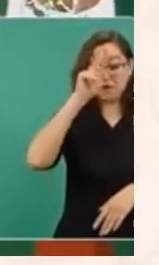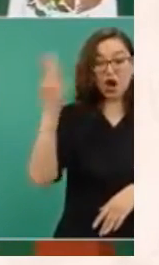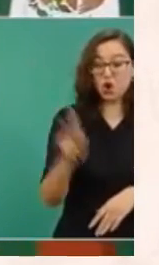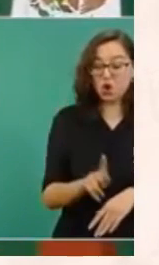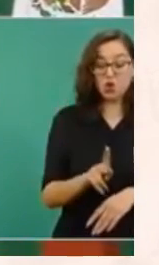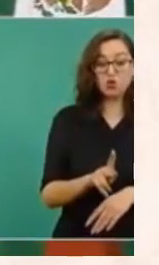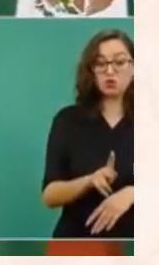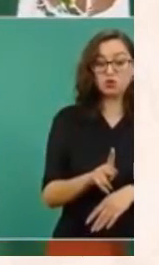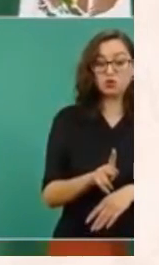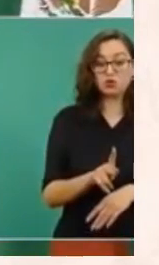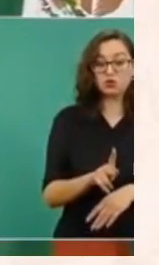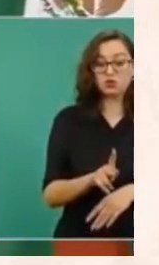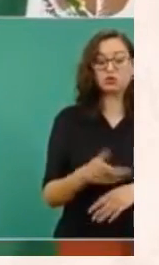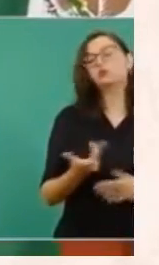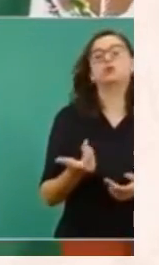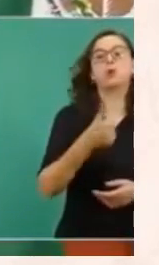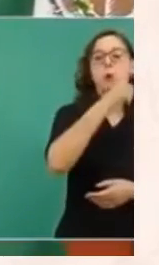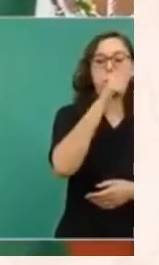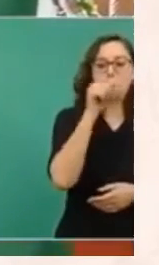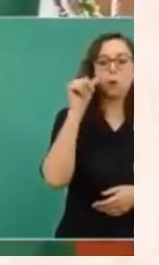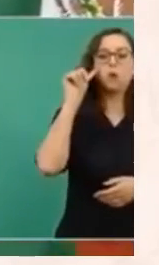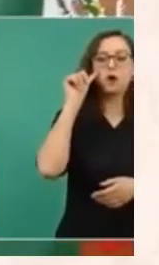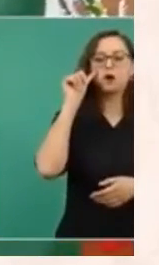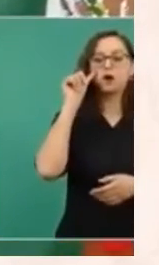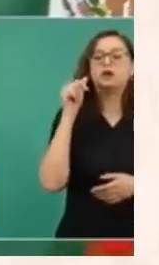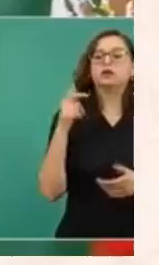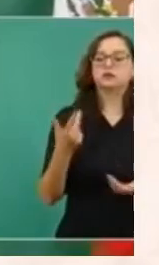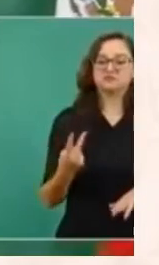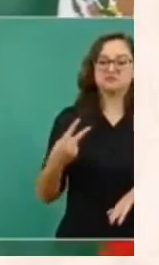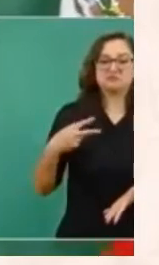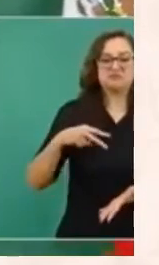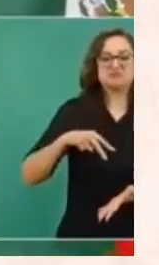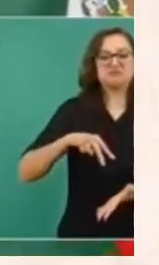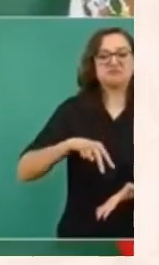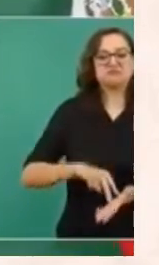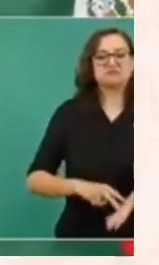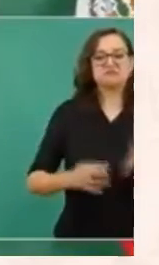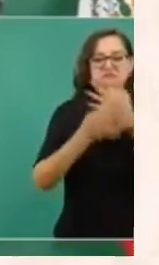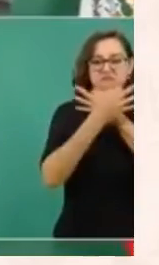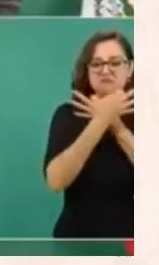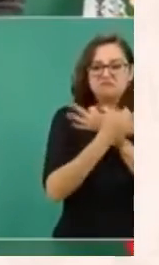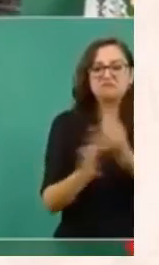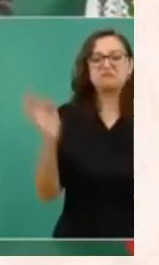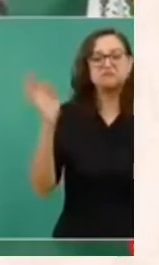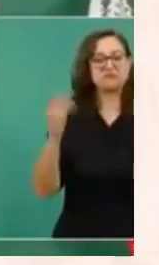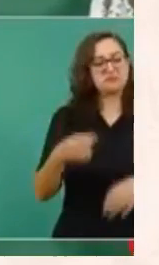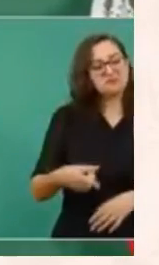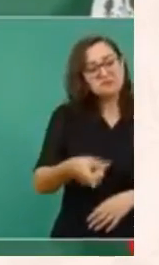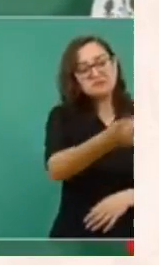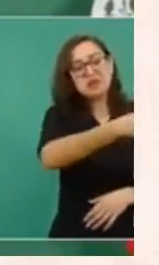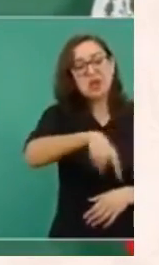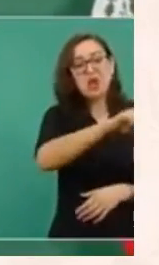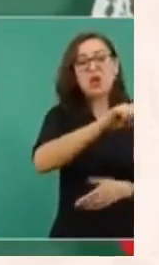Es cuando Juárez pronuncia esa frase de que el triunfo de la reacción es